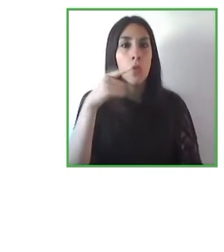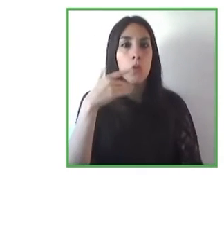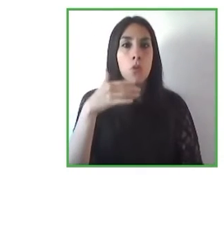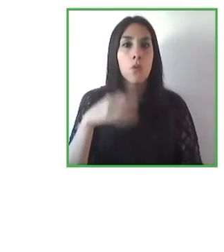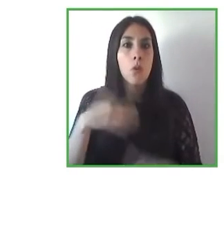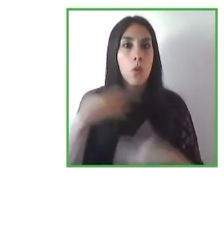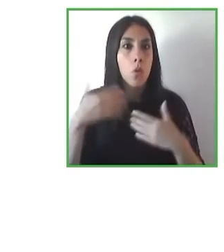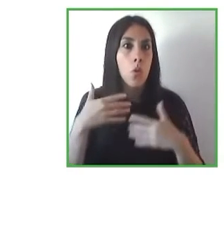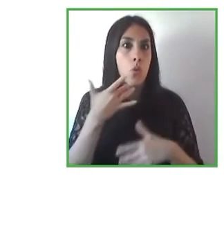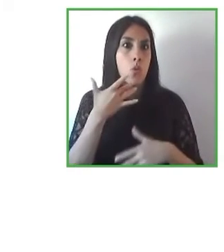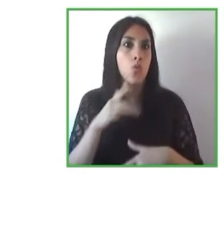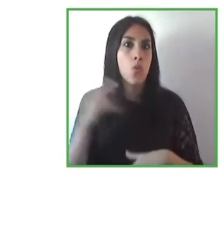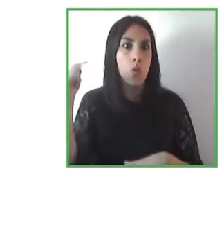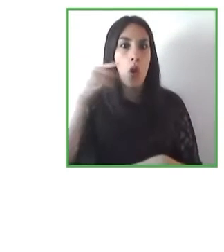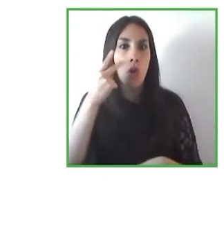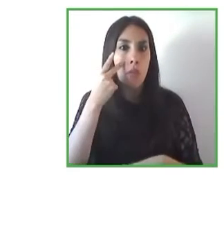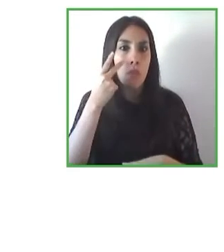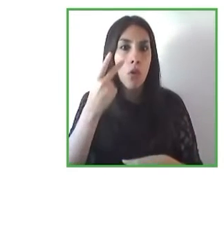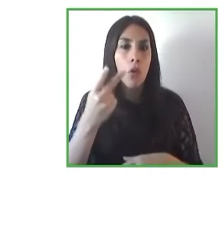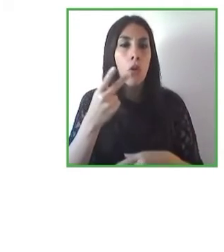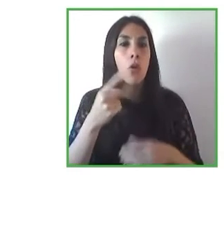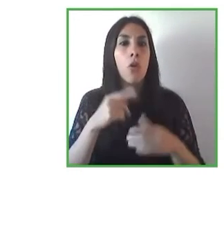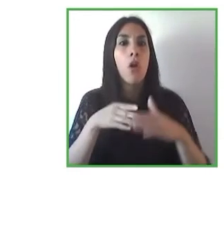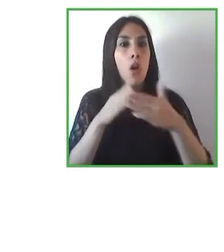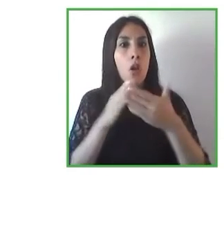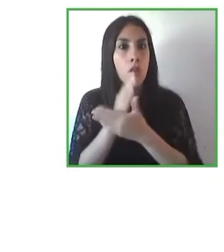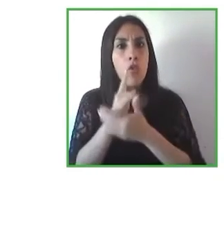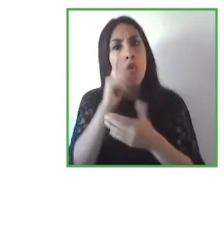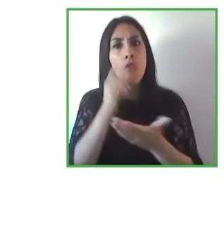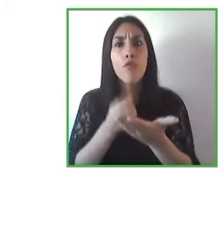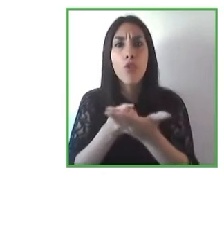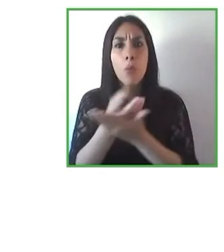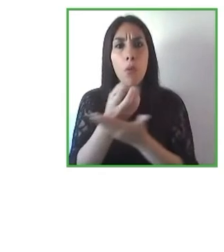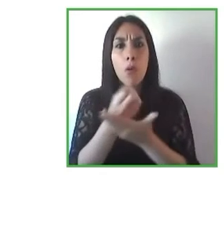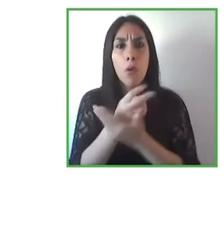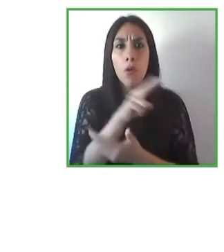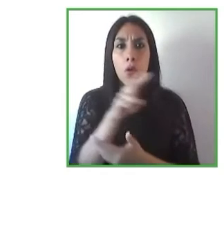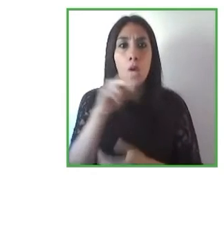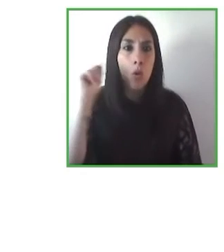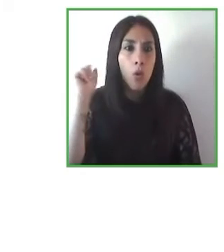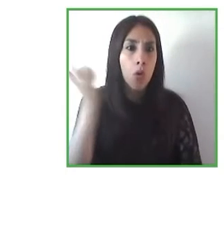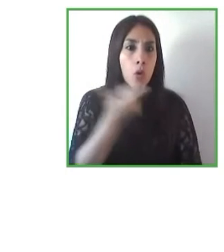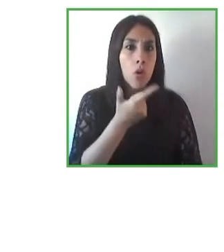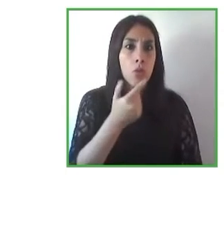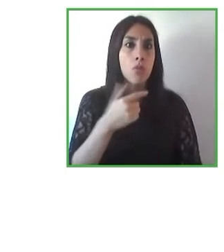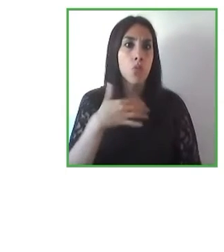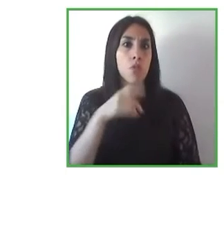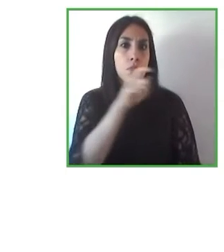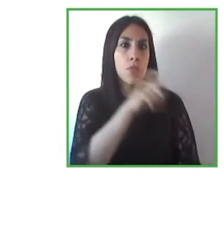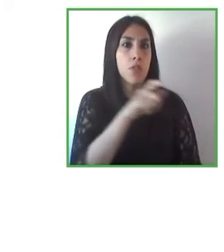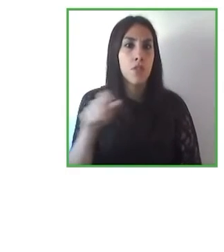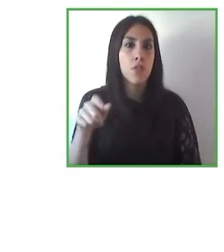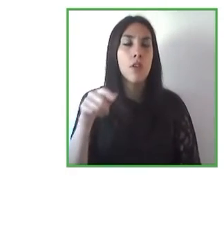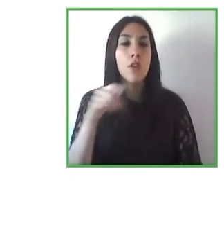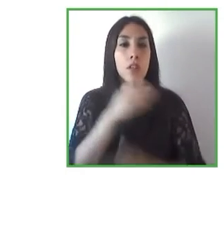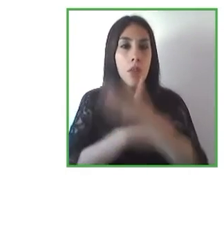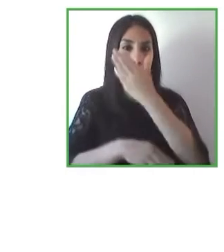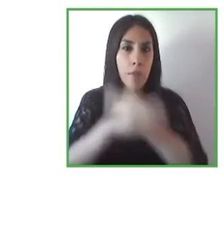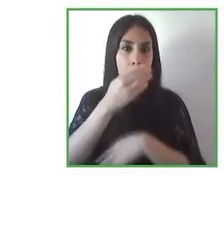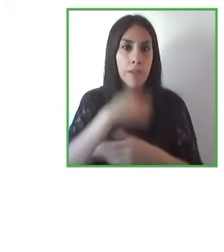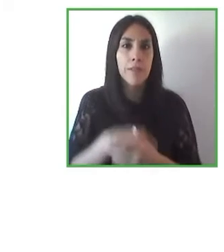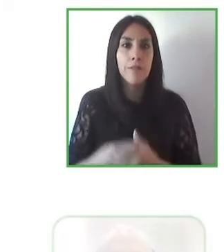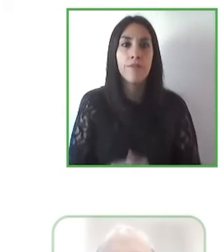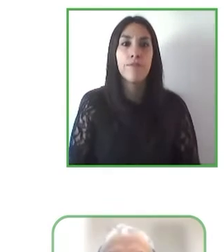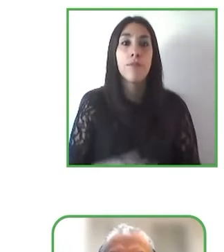fácil sea accesible para todos para la diversidad de personas con discapacidad y vamos a cerrar este panel ya